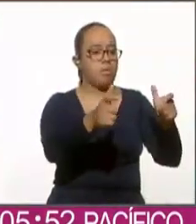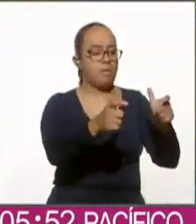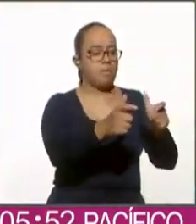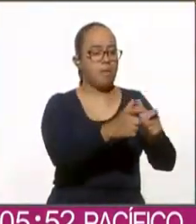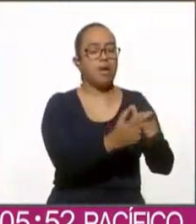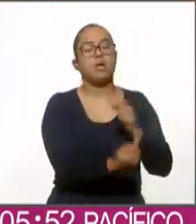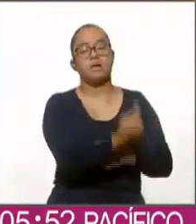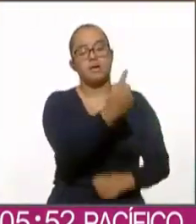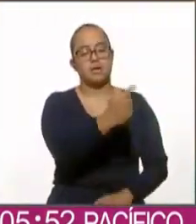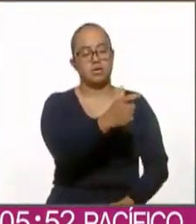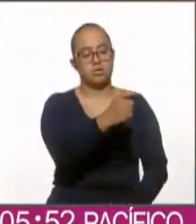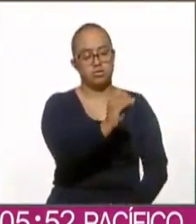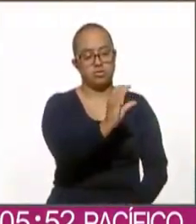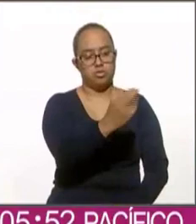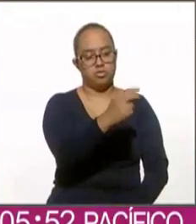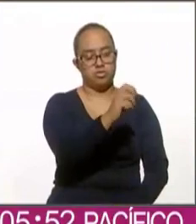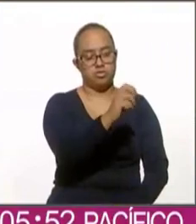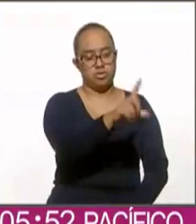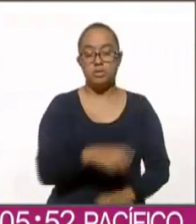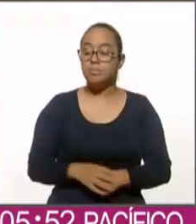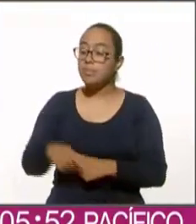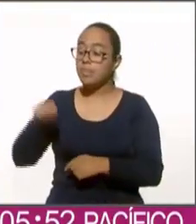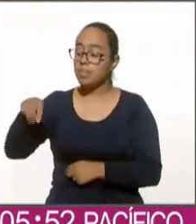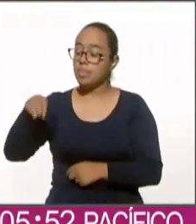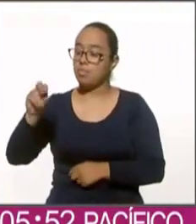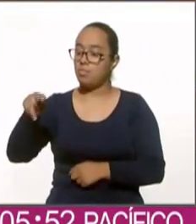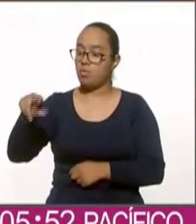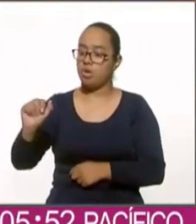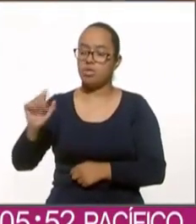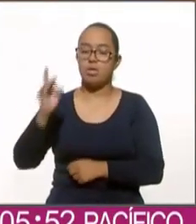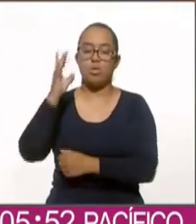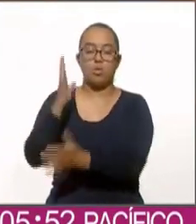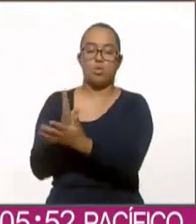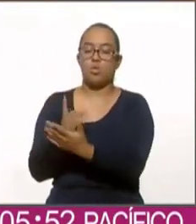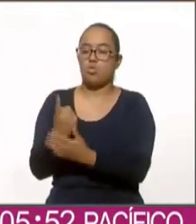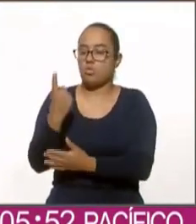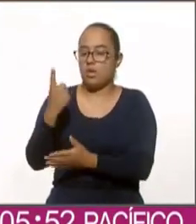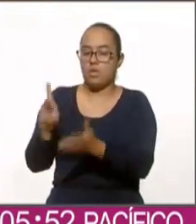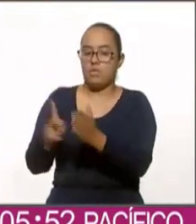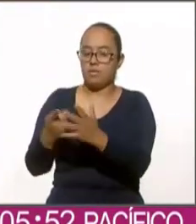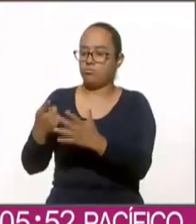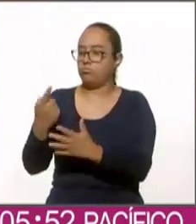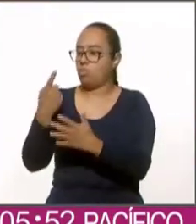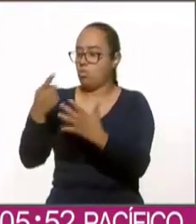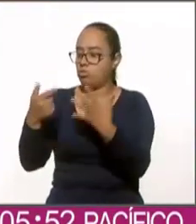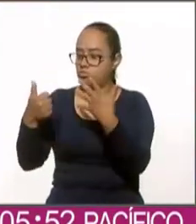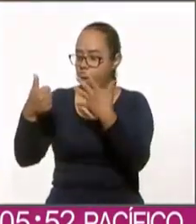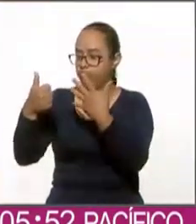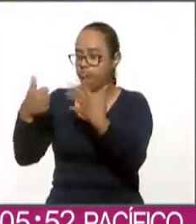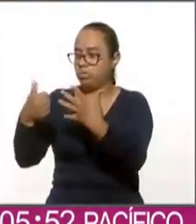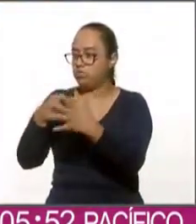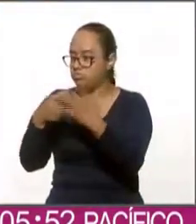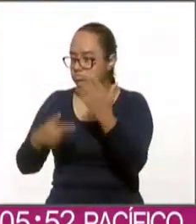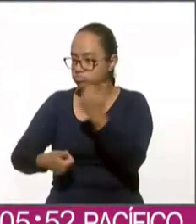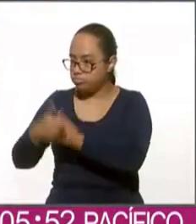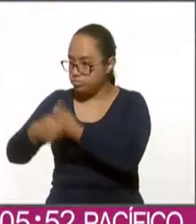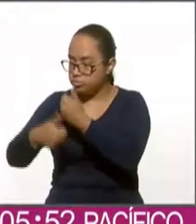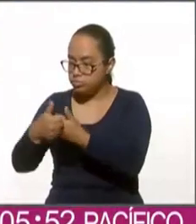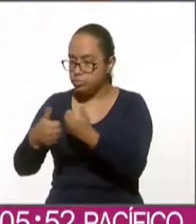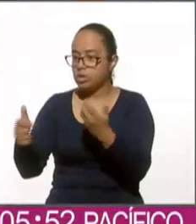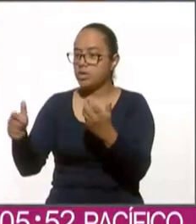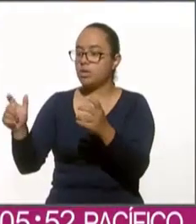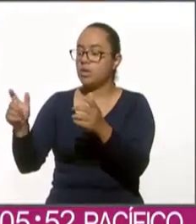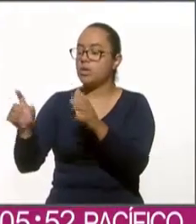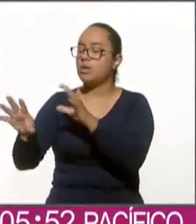con Xochitl Galvez en el caso de Morena lo hicieron en un solo evento yo creo que el